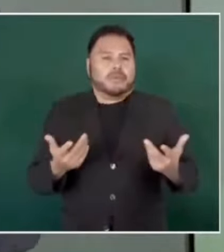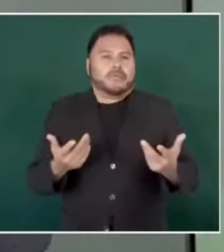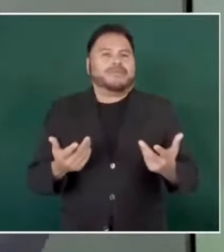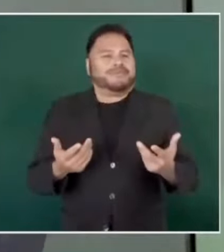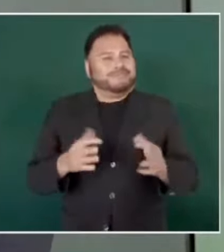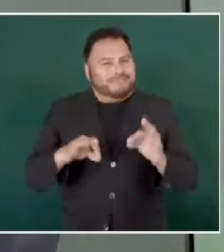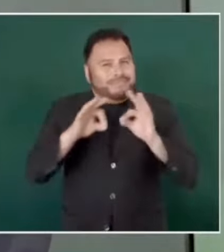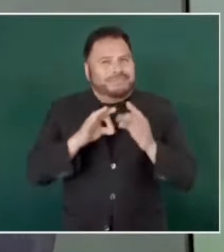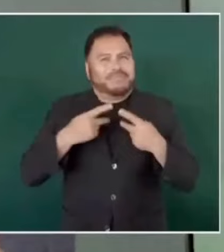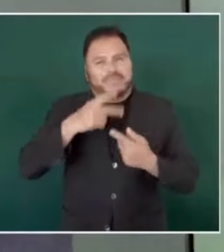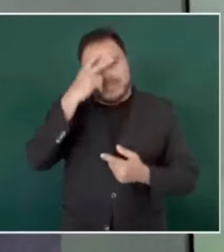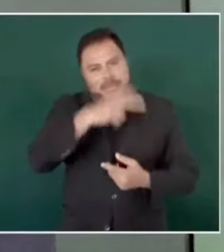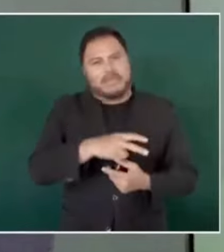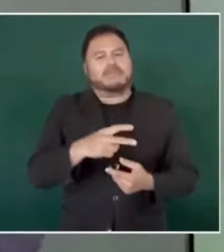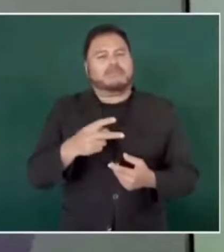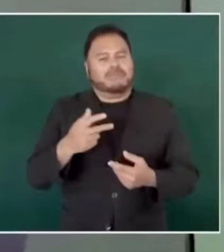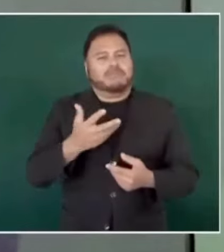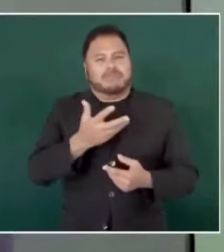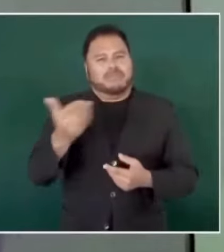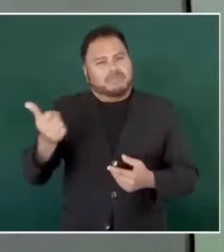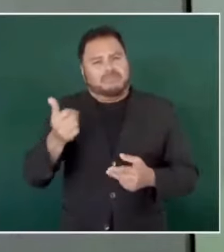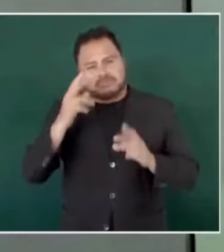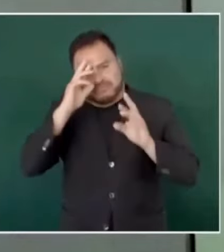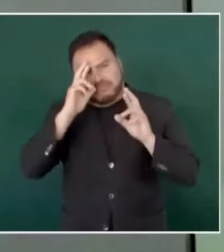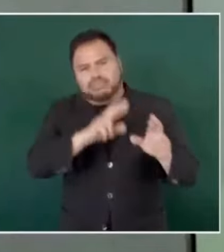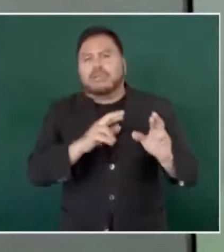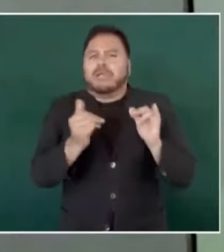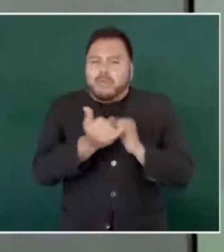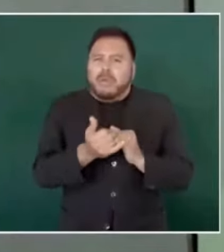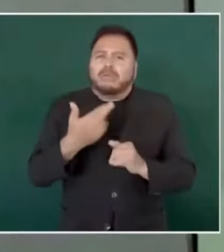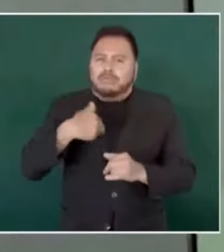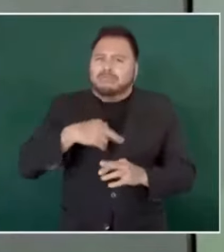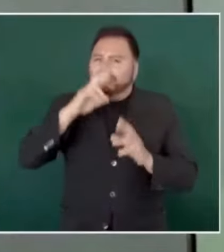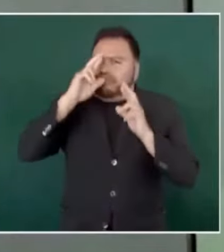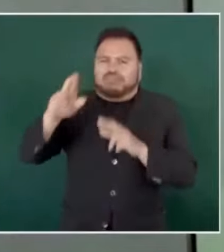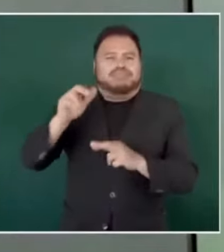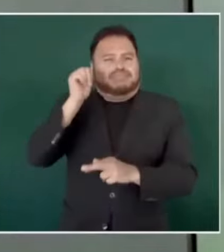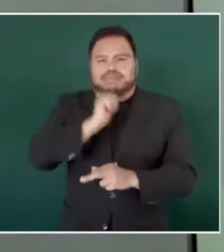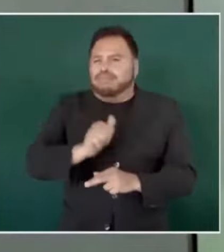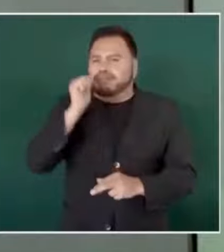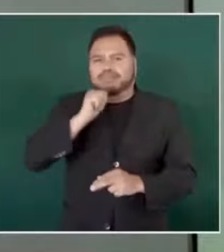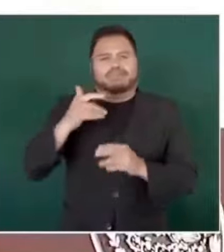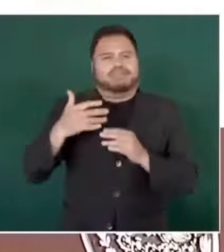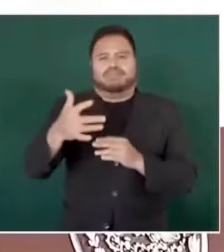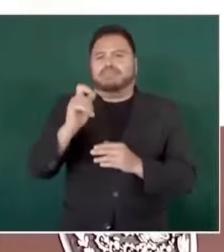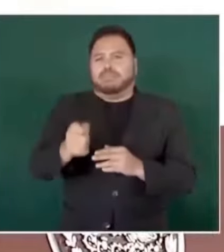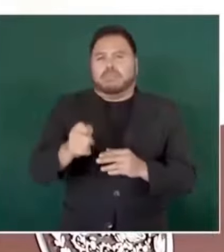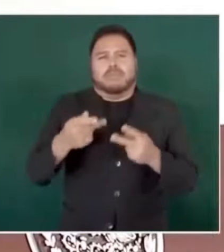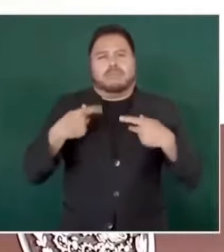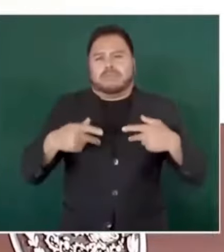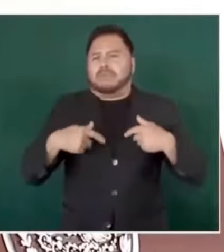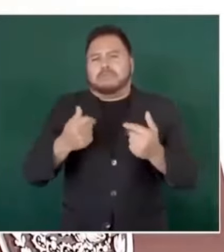respeten también, como nosotros vamos a respetar siempre a quienes